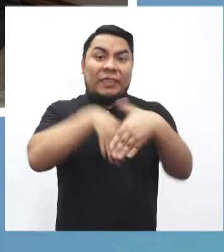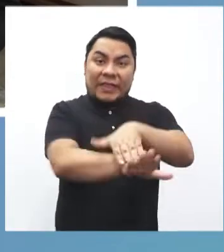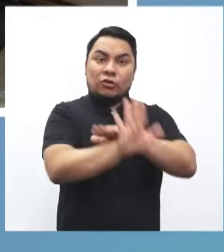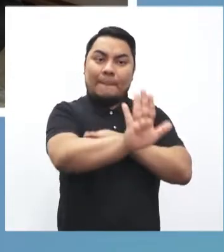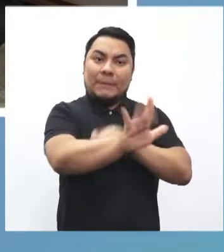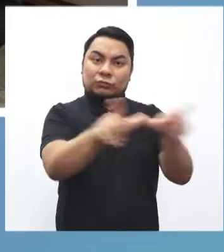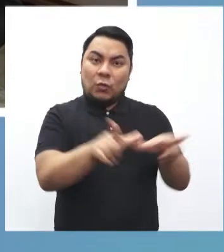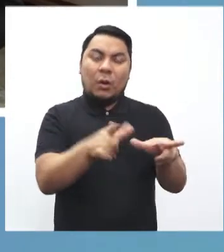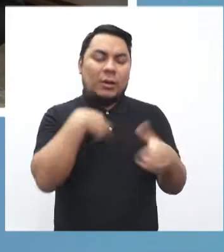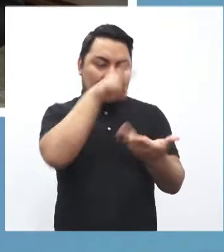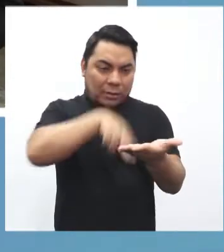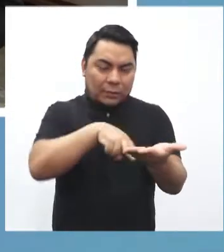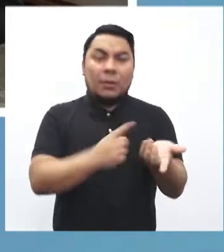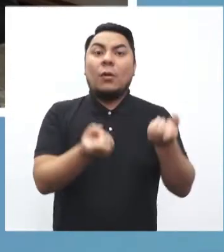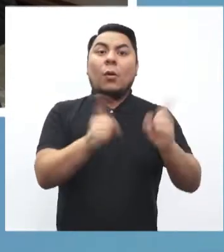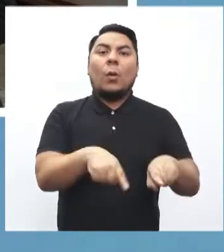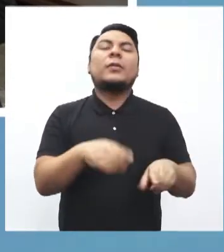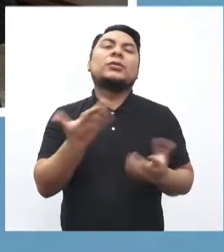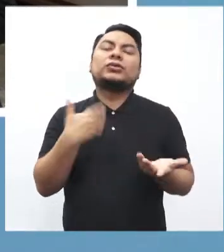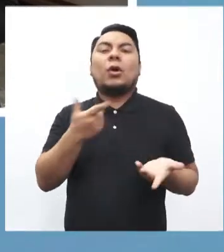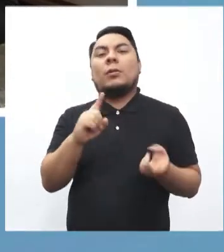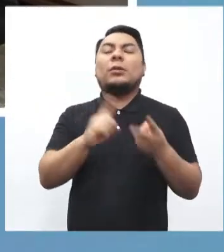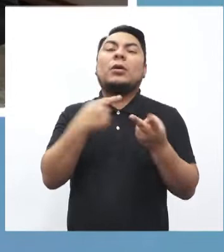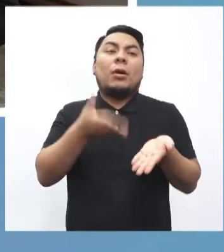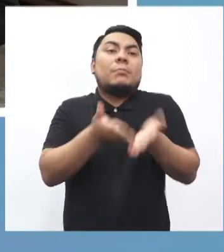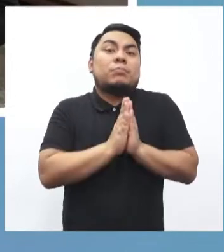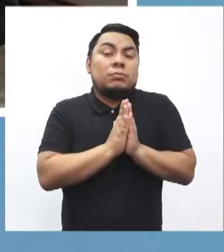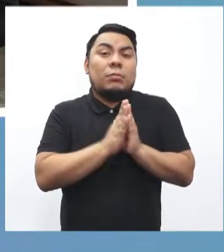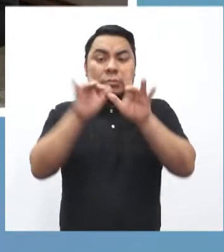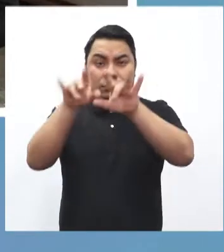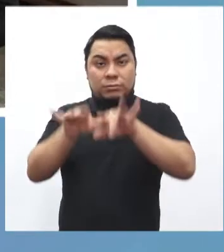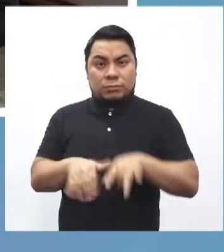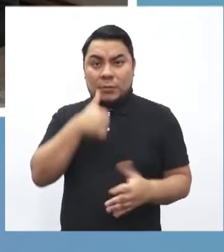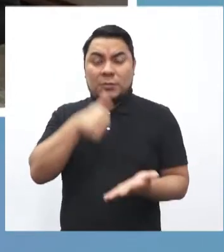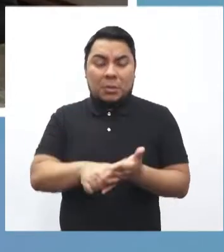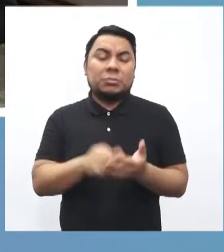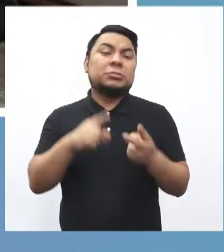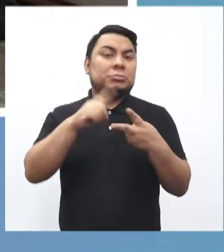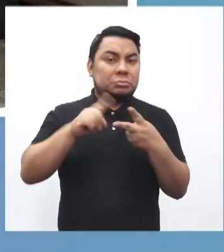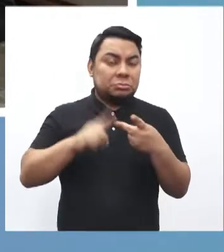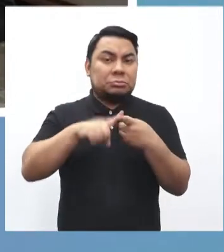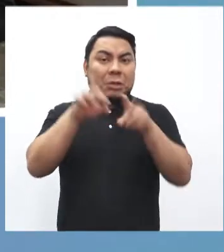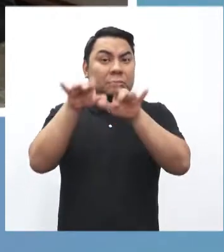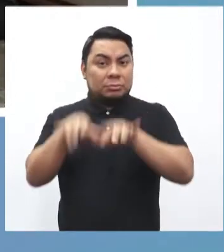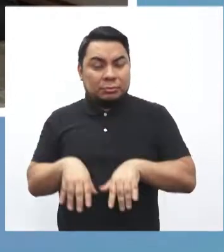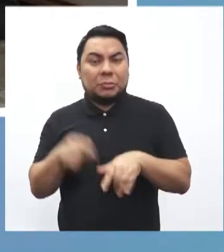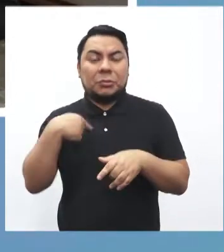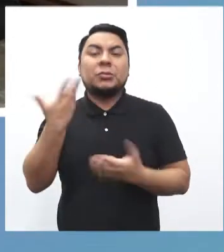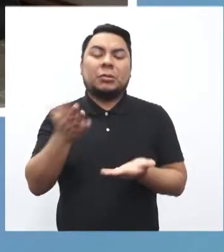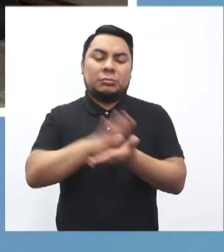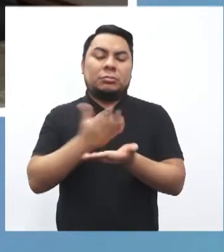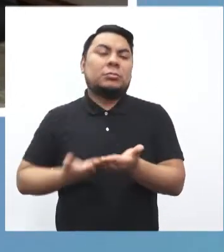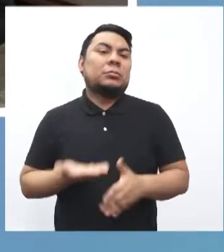instalaciones. Cuando lo hacemos a través de una solicitud, puede también realizarse de dos maneras. La solicitud puede ser escrita y se